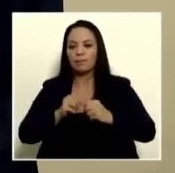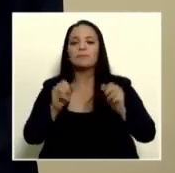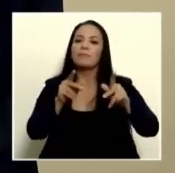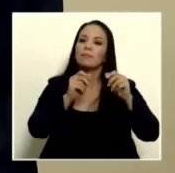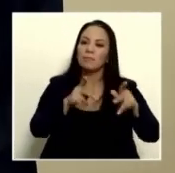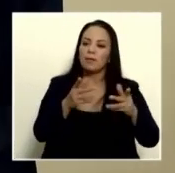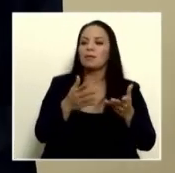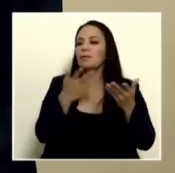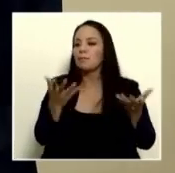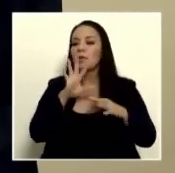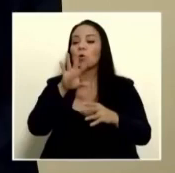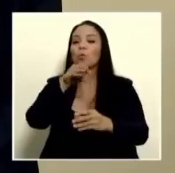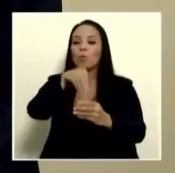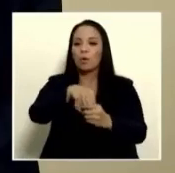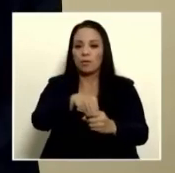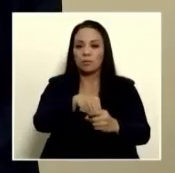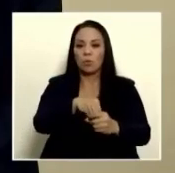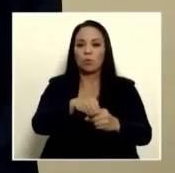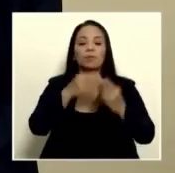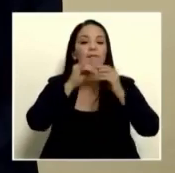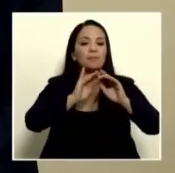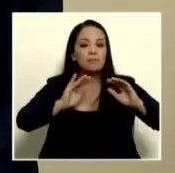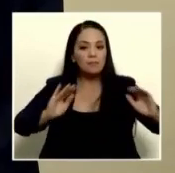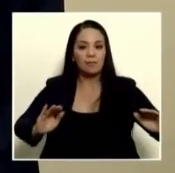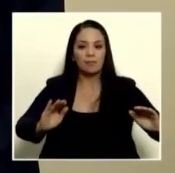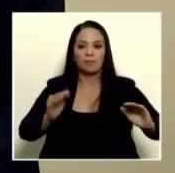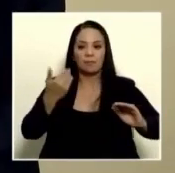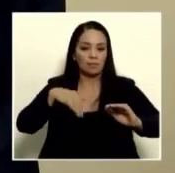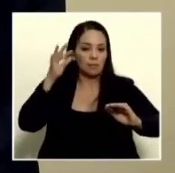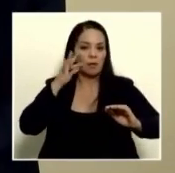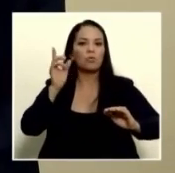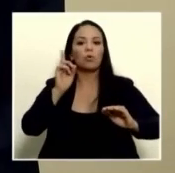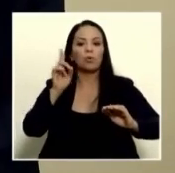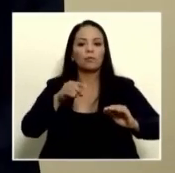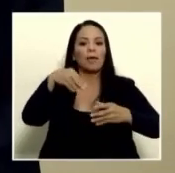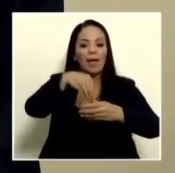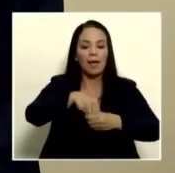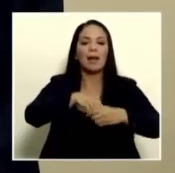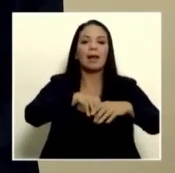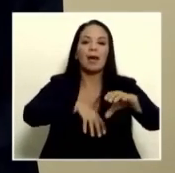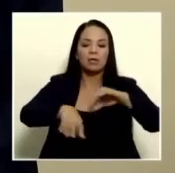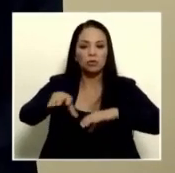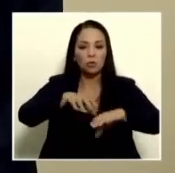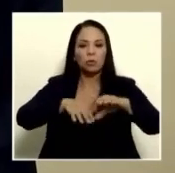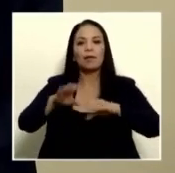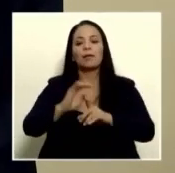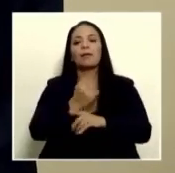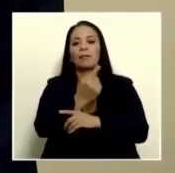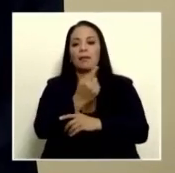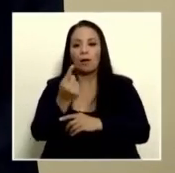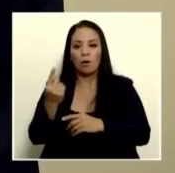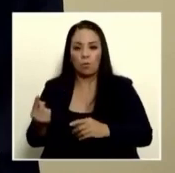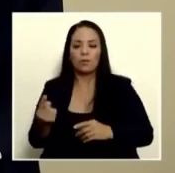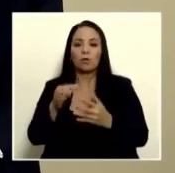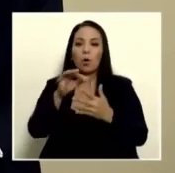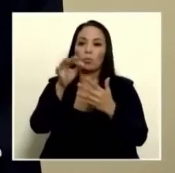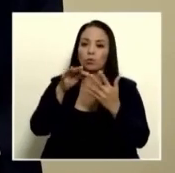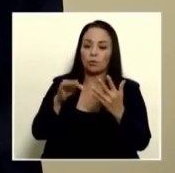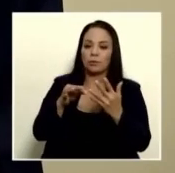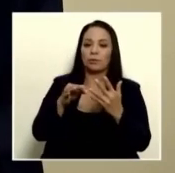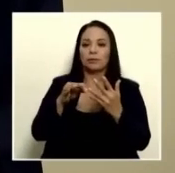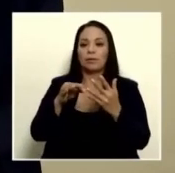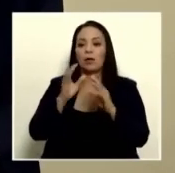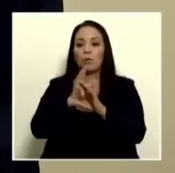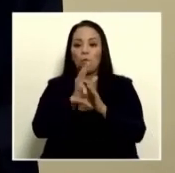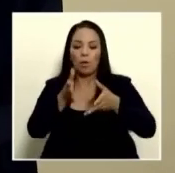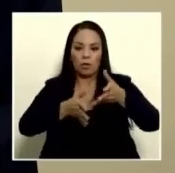permiten entonces la incorporación de estas niñas de estos niños en el accionar de cada una de estas opciones de cuido